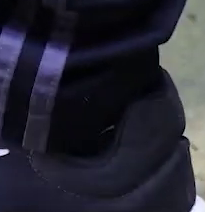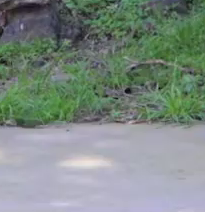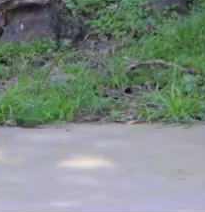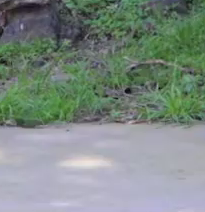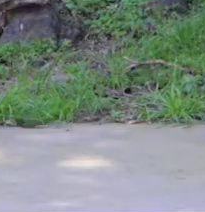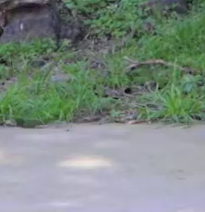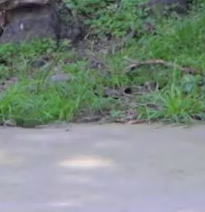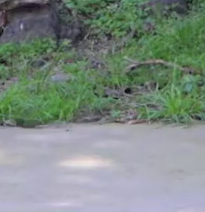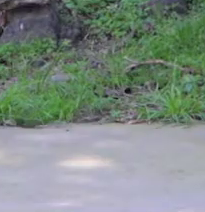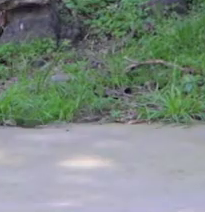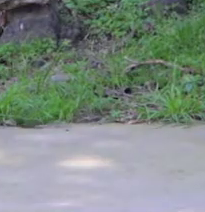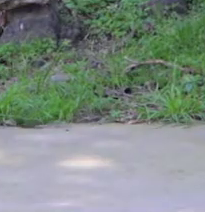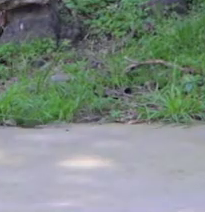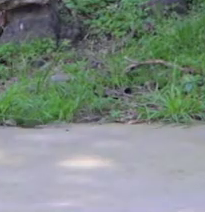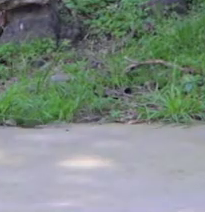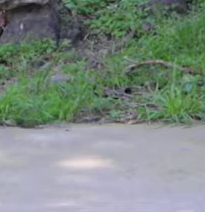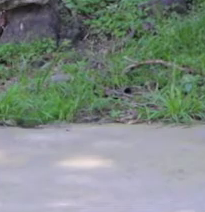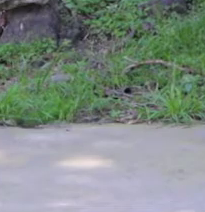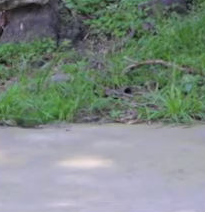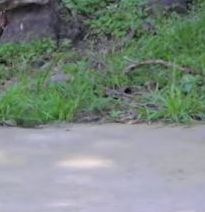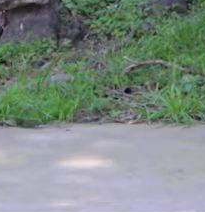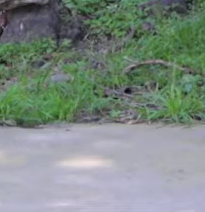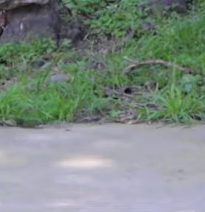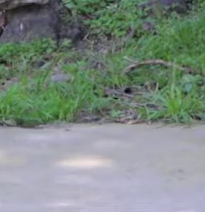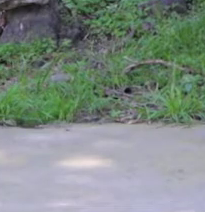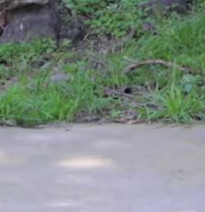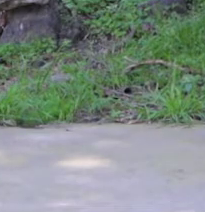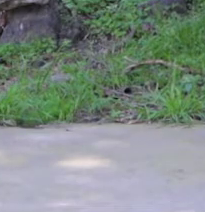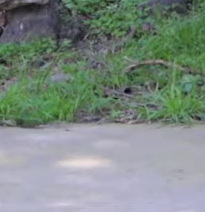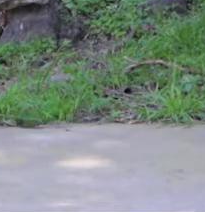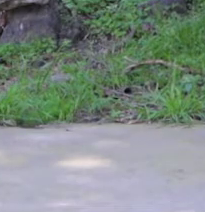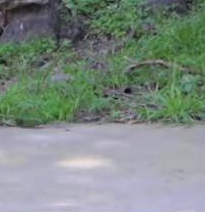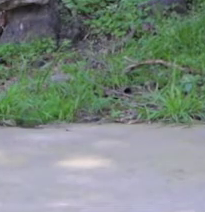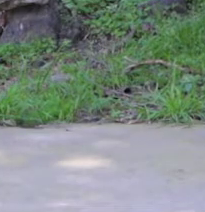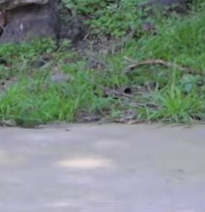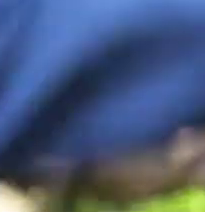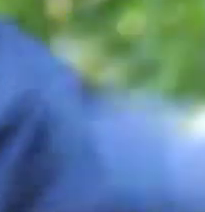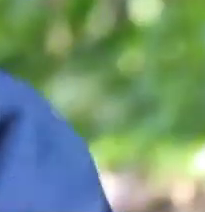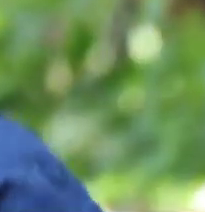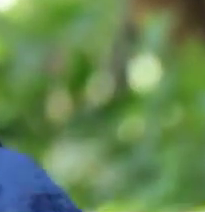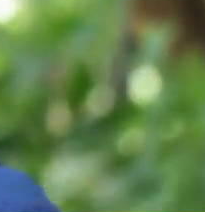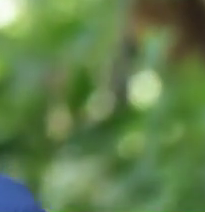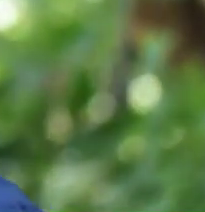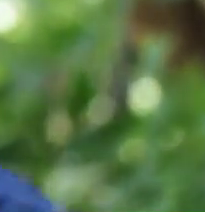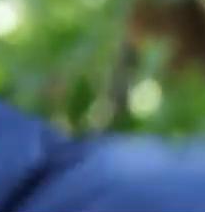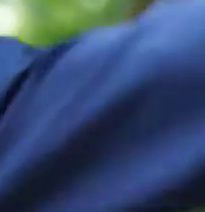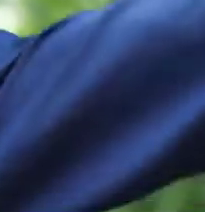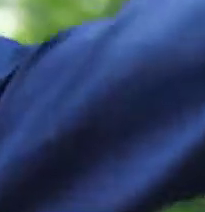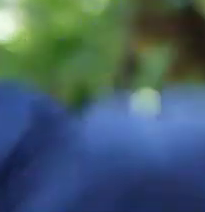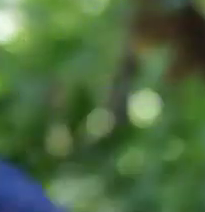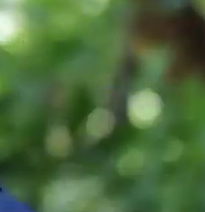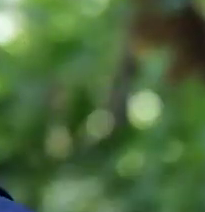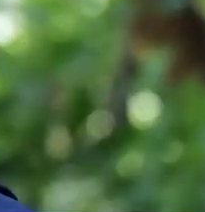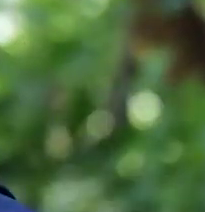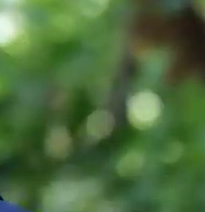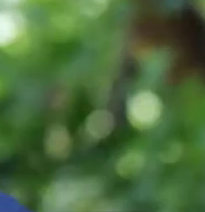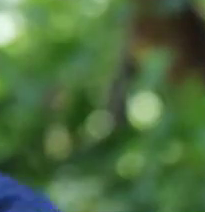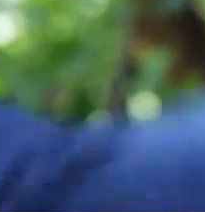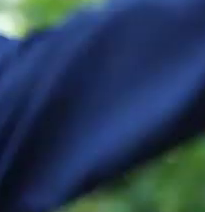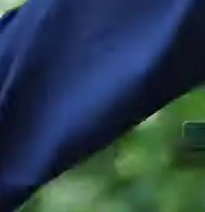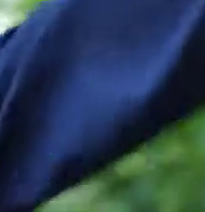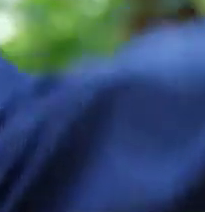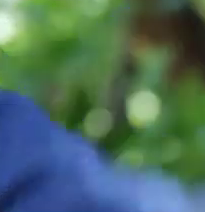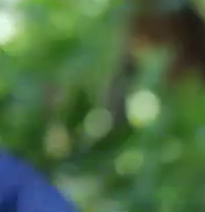acuérdate de mantener las puntas hacia adentro, elevación, sin flexionar las rodillas, es importante que no flexiones las rodillas,